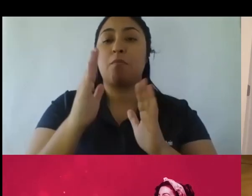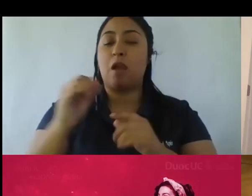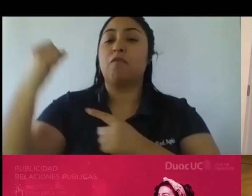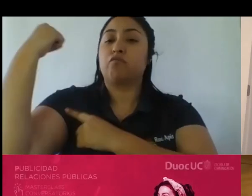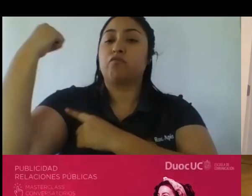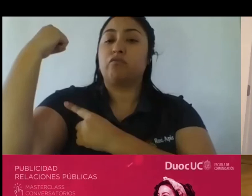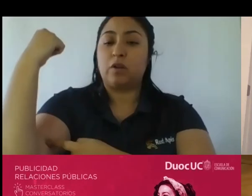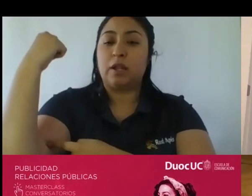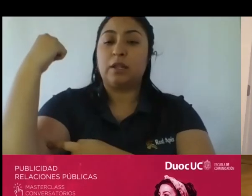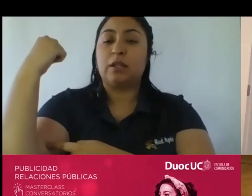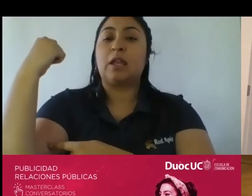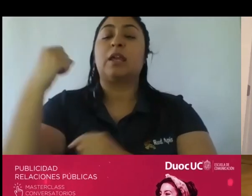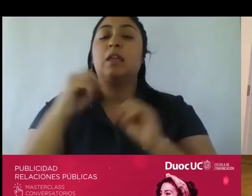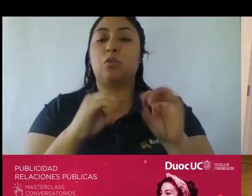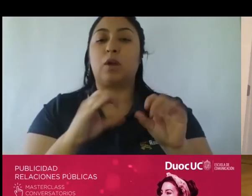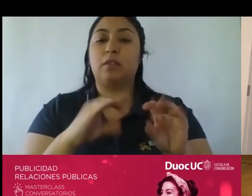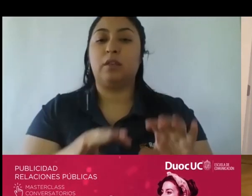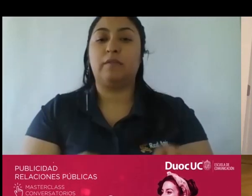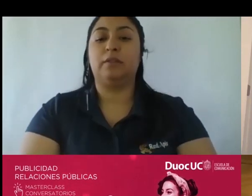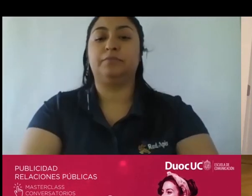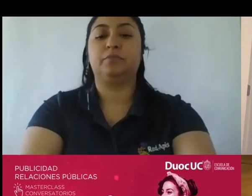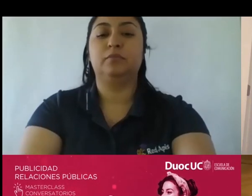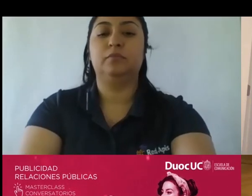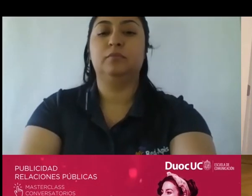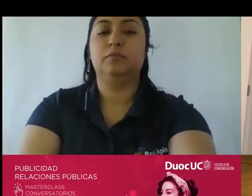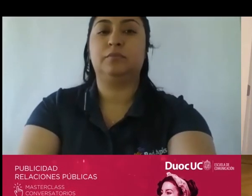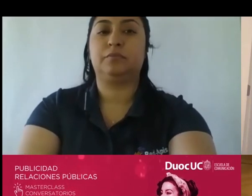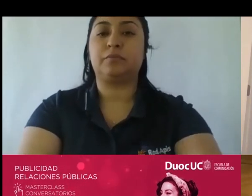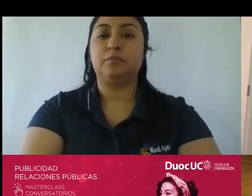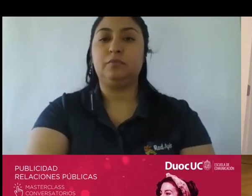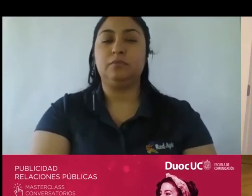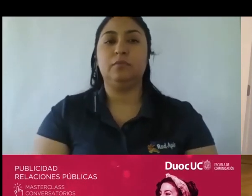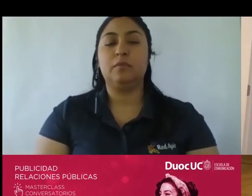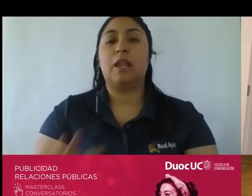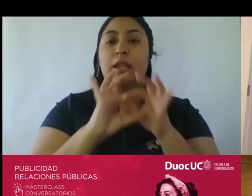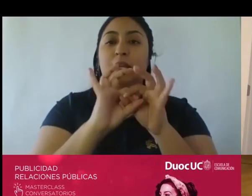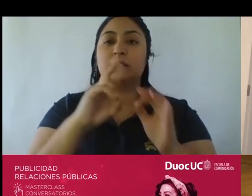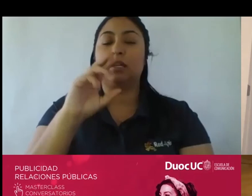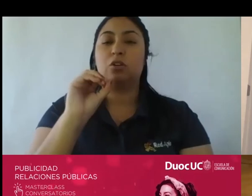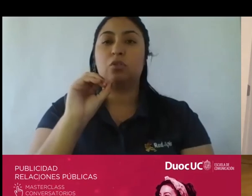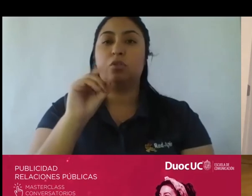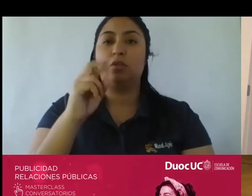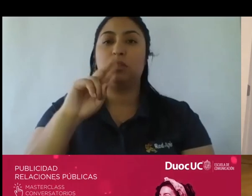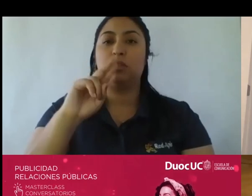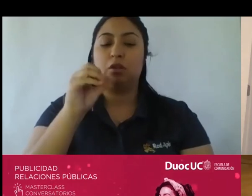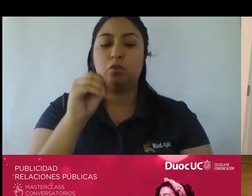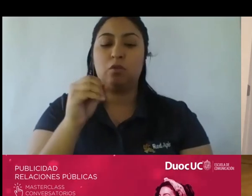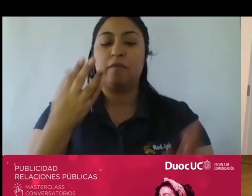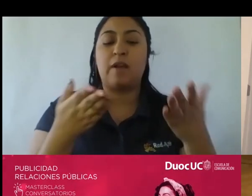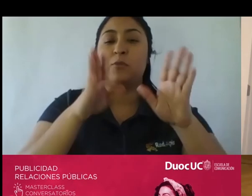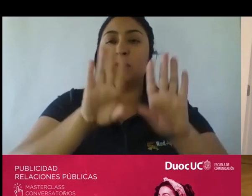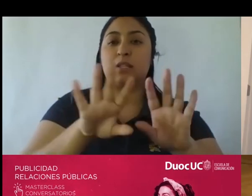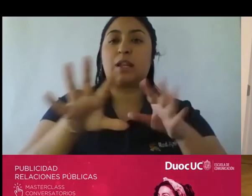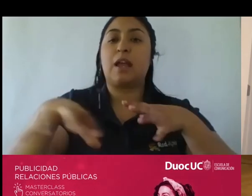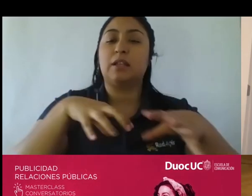educativa super muchas gracias Rodrigo mira vamos a cerrar ya esta actividad del día de hoy